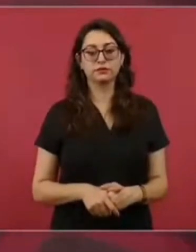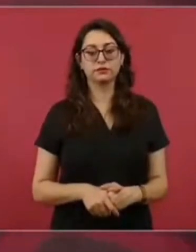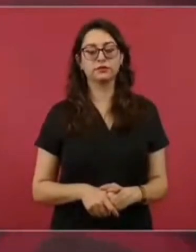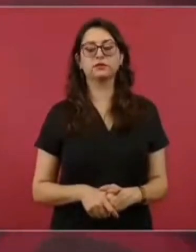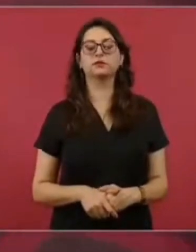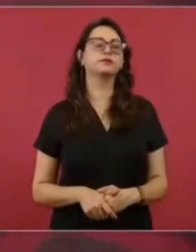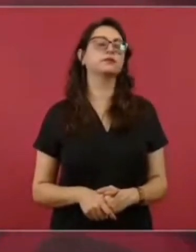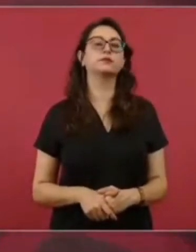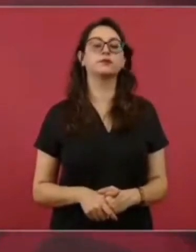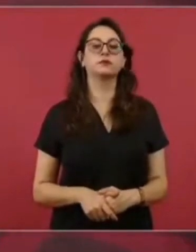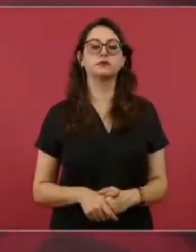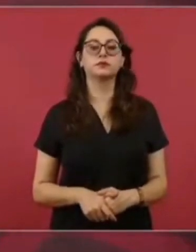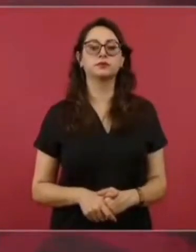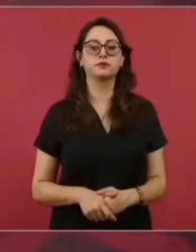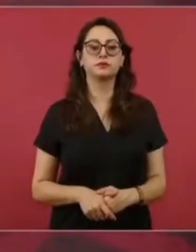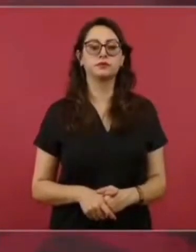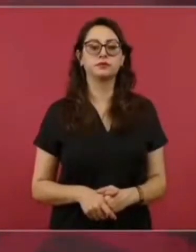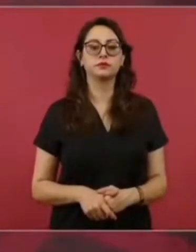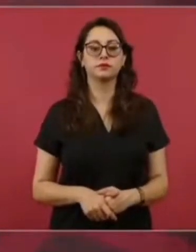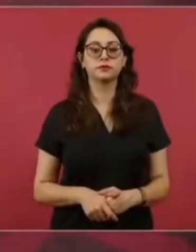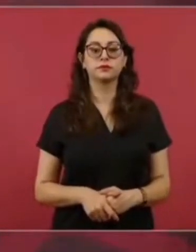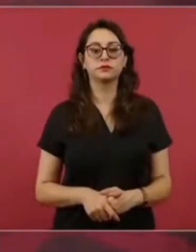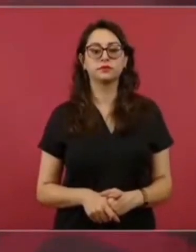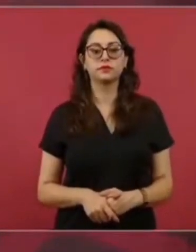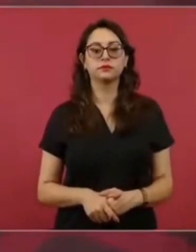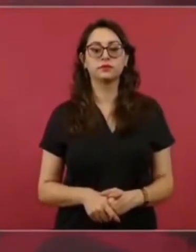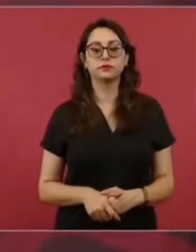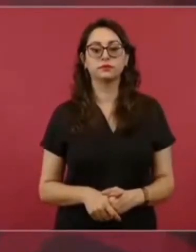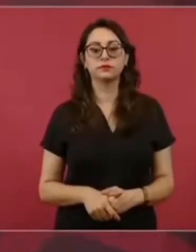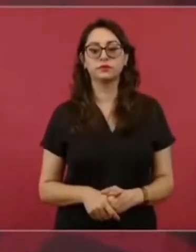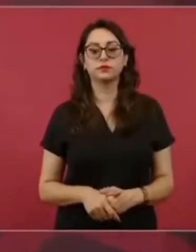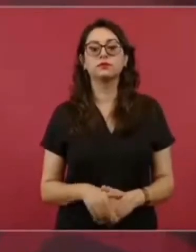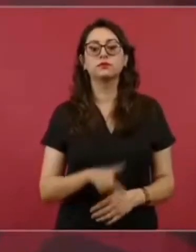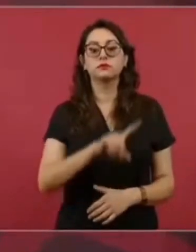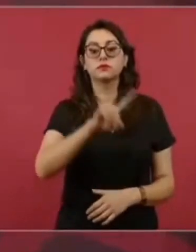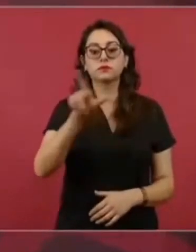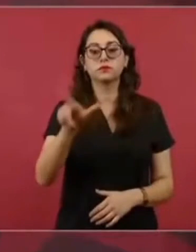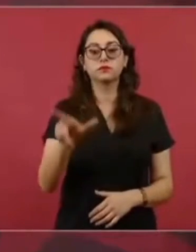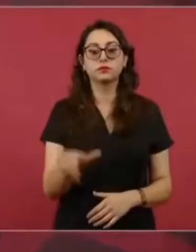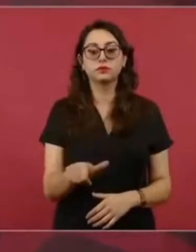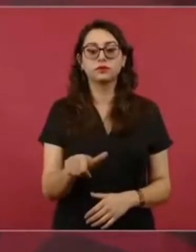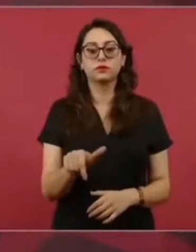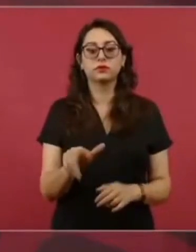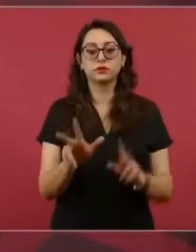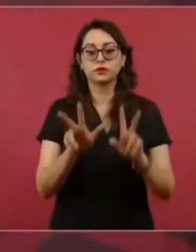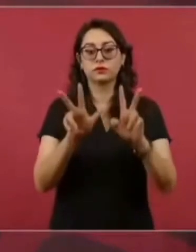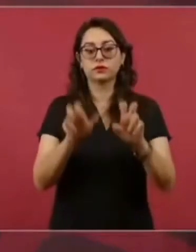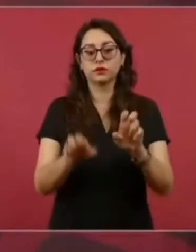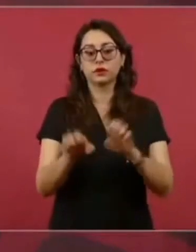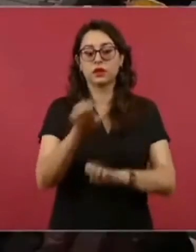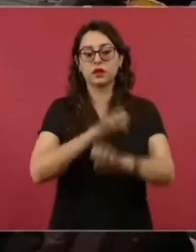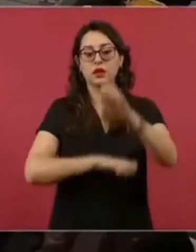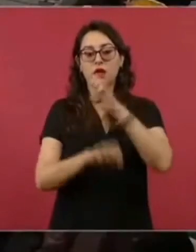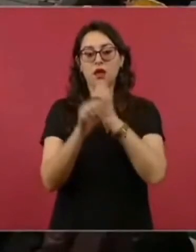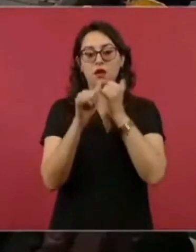como reserva todo el expediente de Odebrecht.